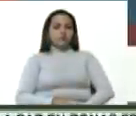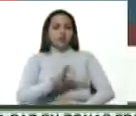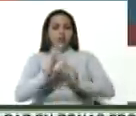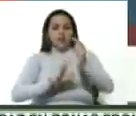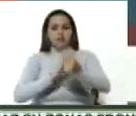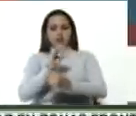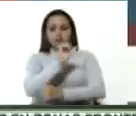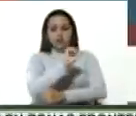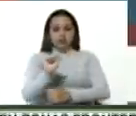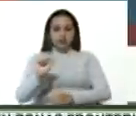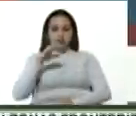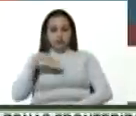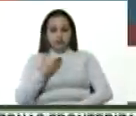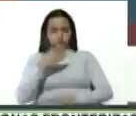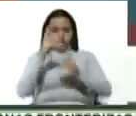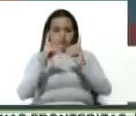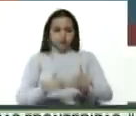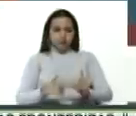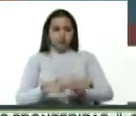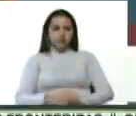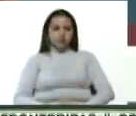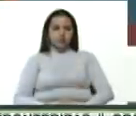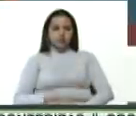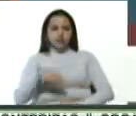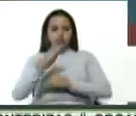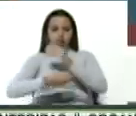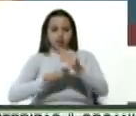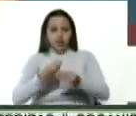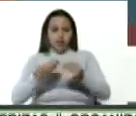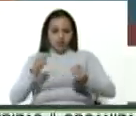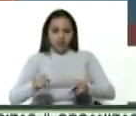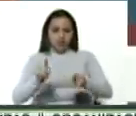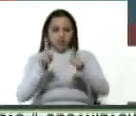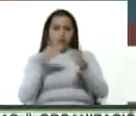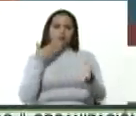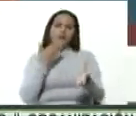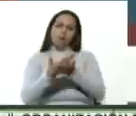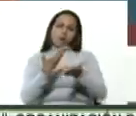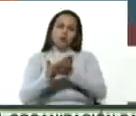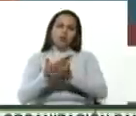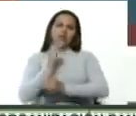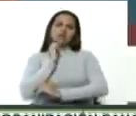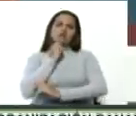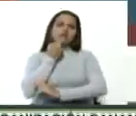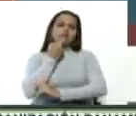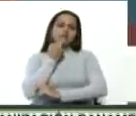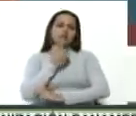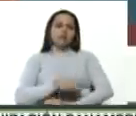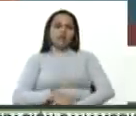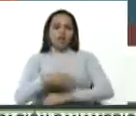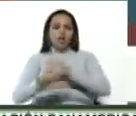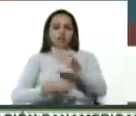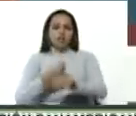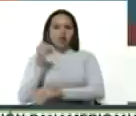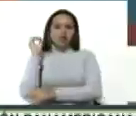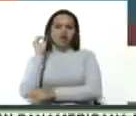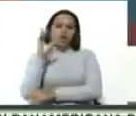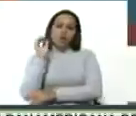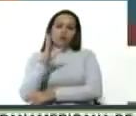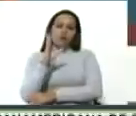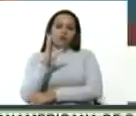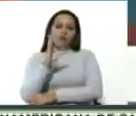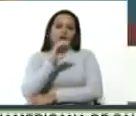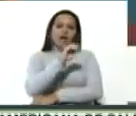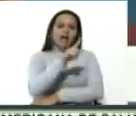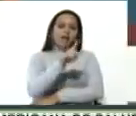semanas, se determinó la creación o proponerle a Rusia, más bien la creación de un foro Rusia-ALBA, ALBA